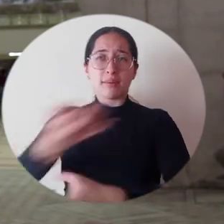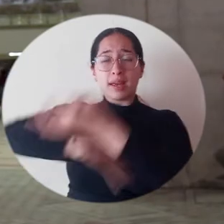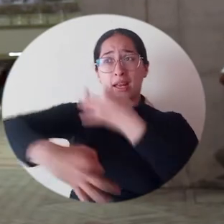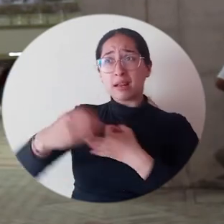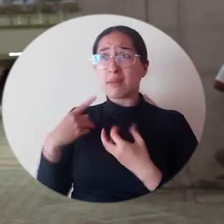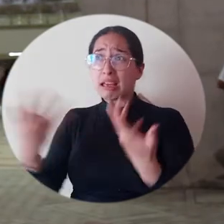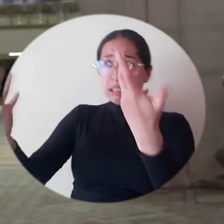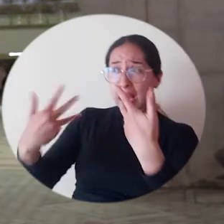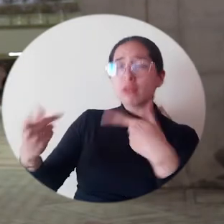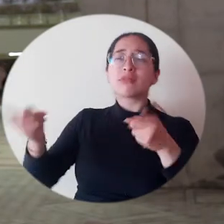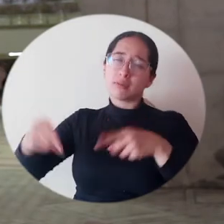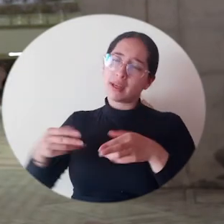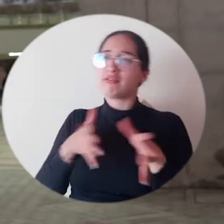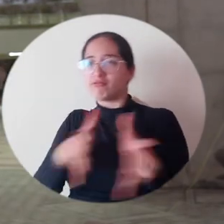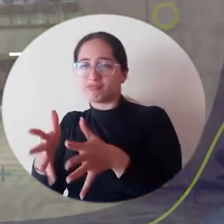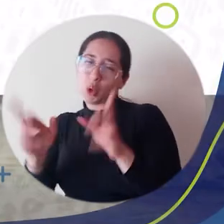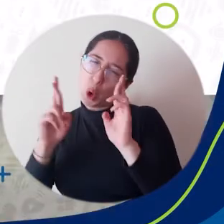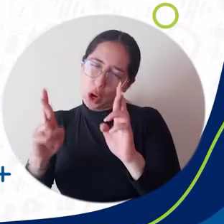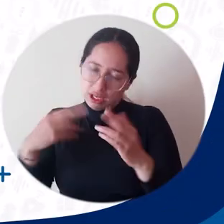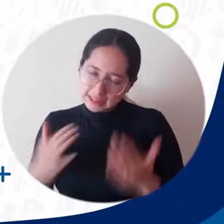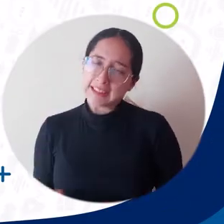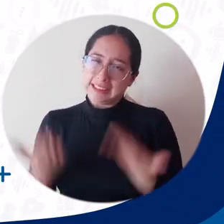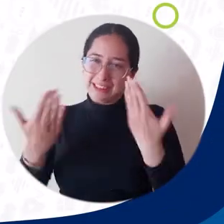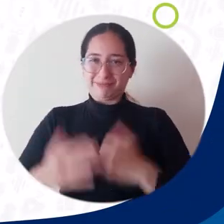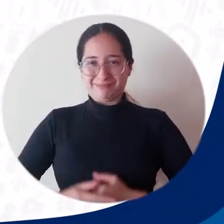entregarle tanto como ellos hicieron conmigo.